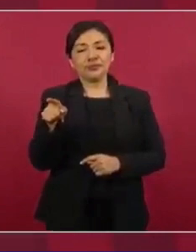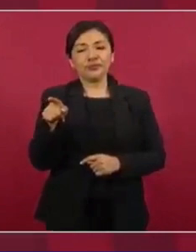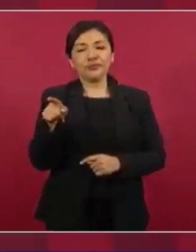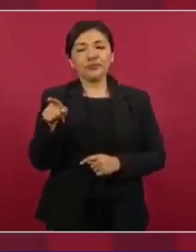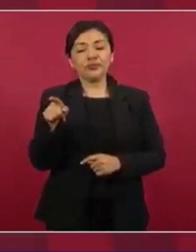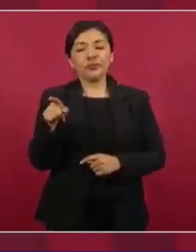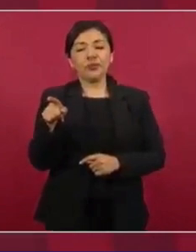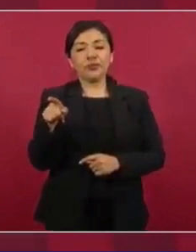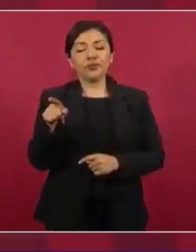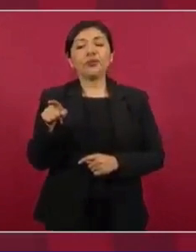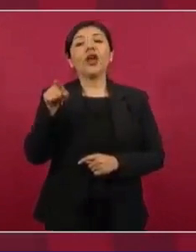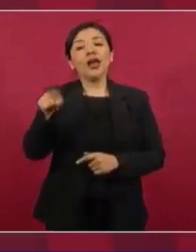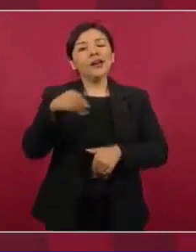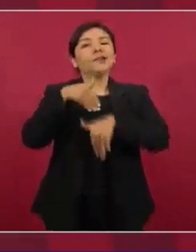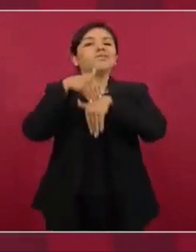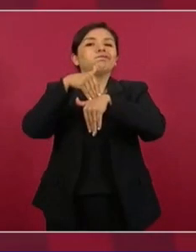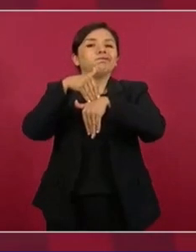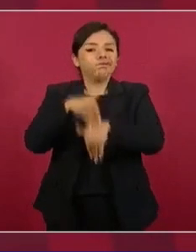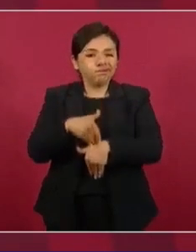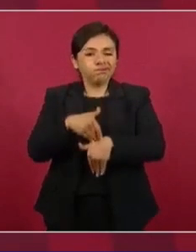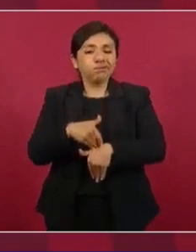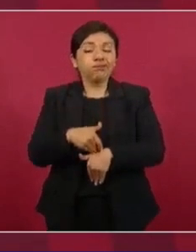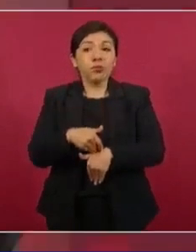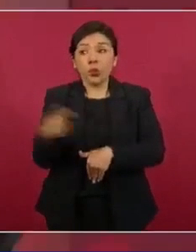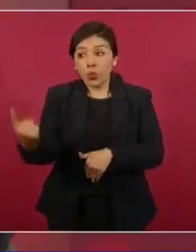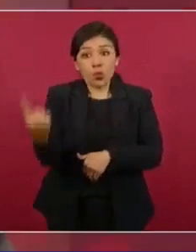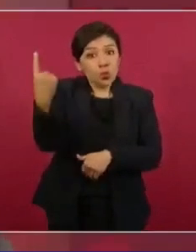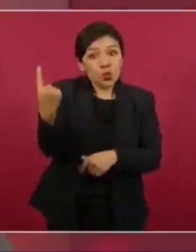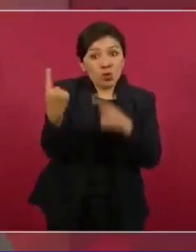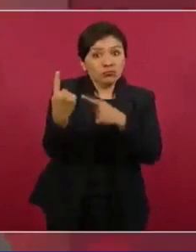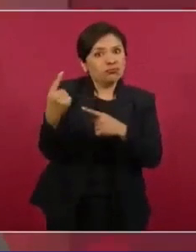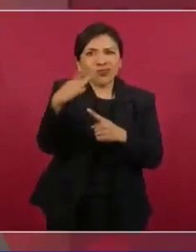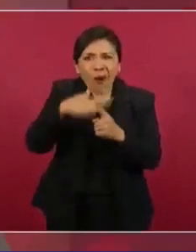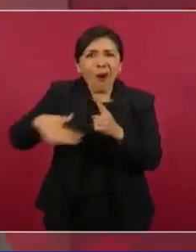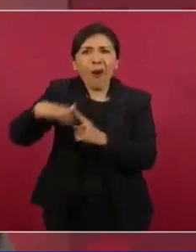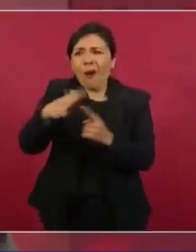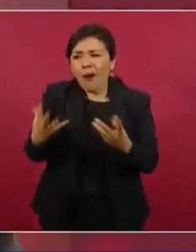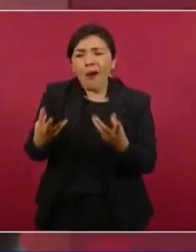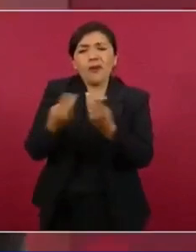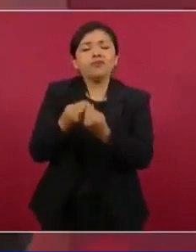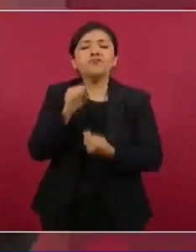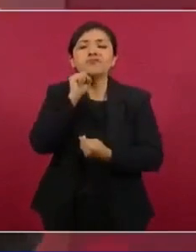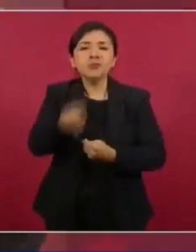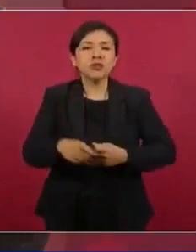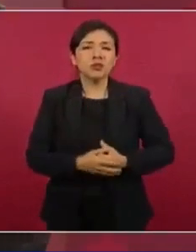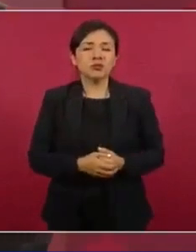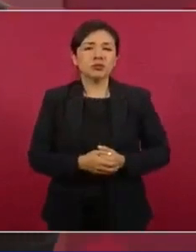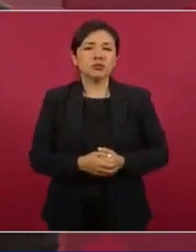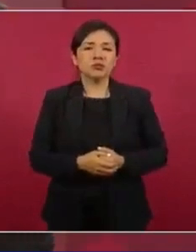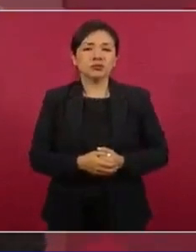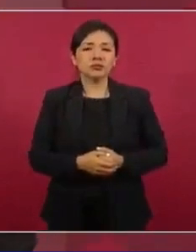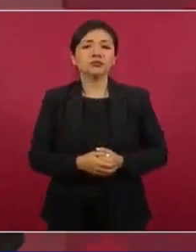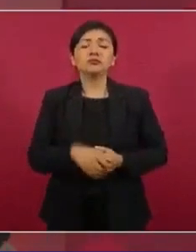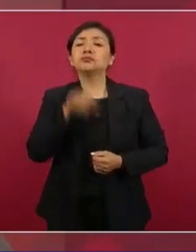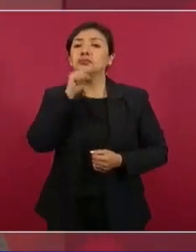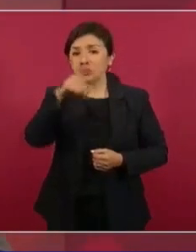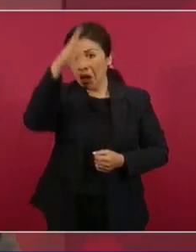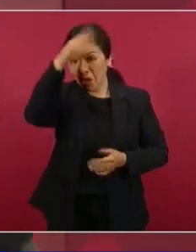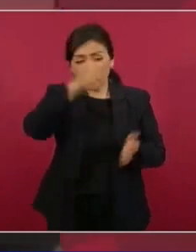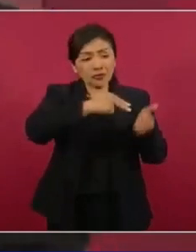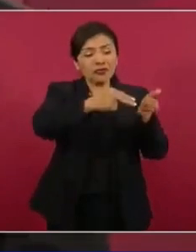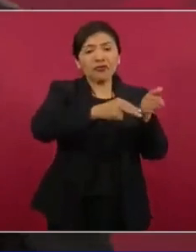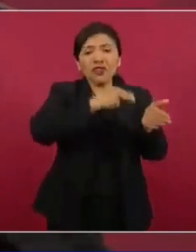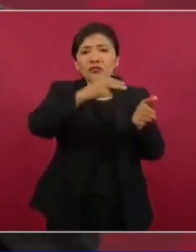fue sometido, pero no sólo él, todos los ministros hasta firmaron un